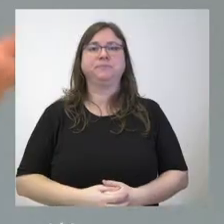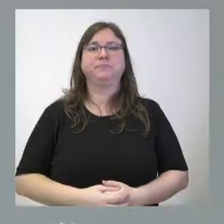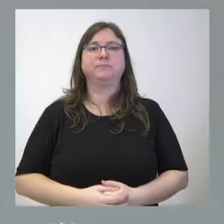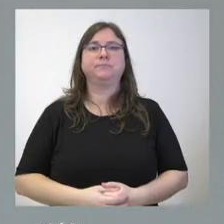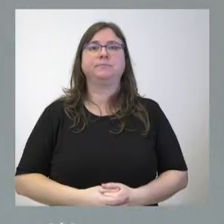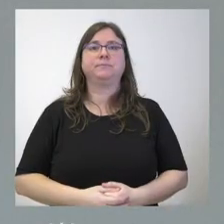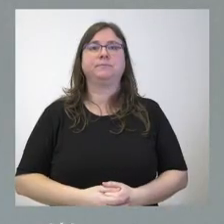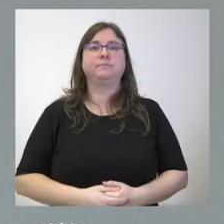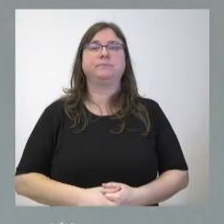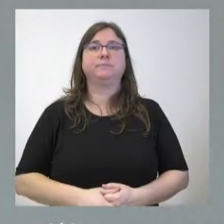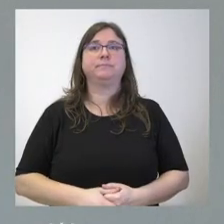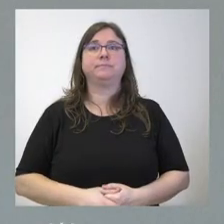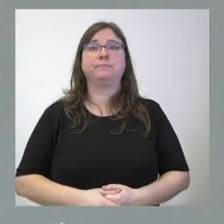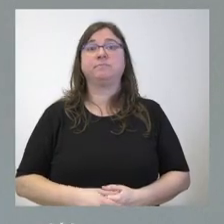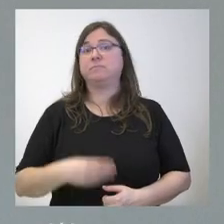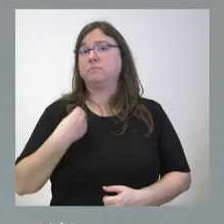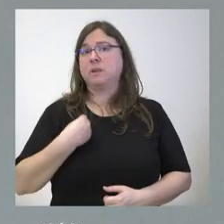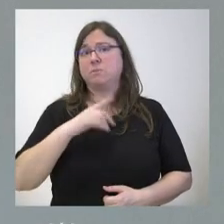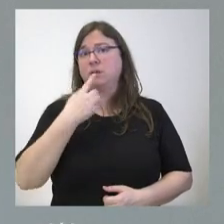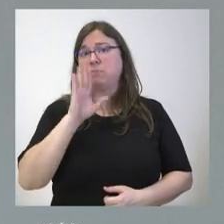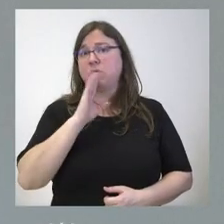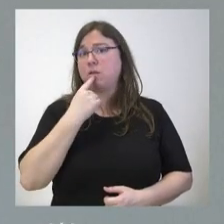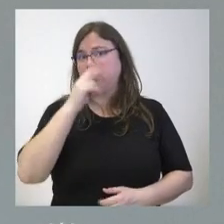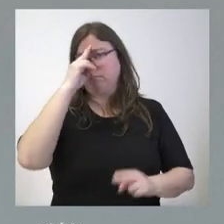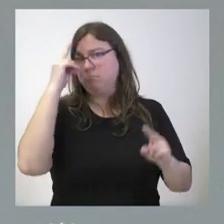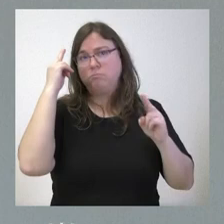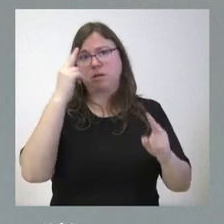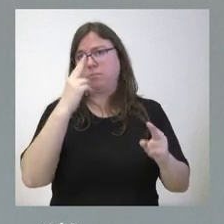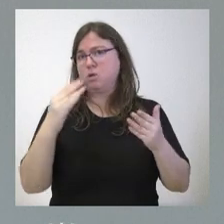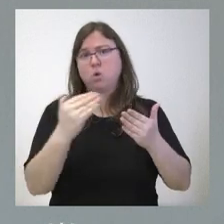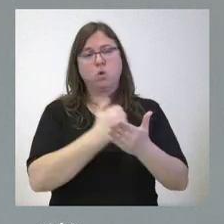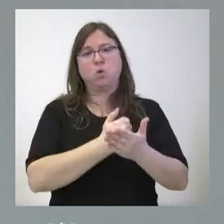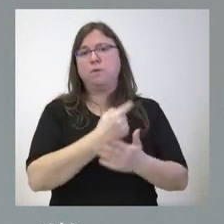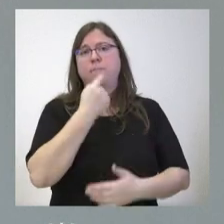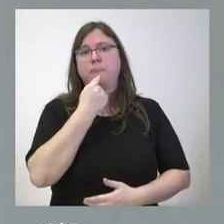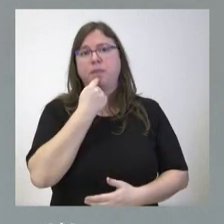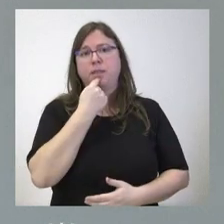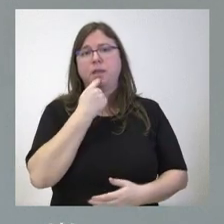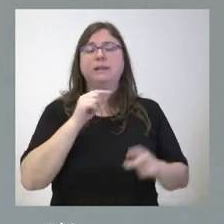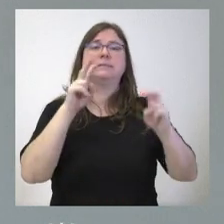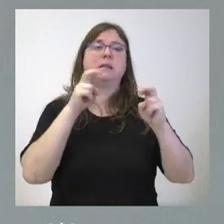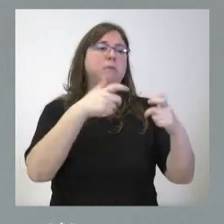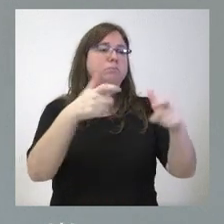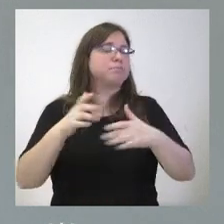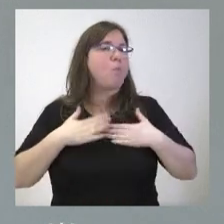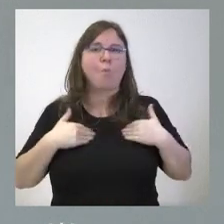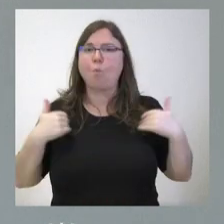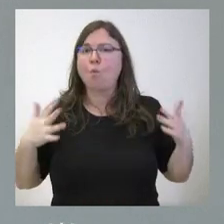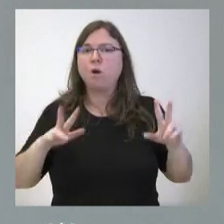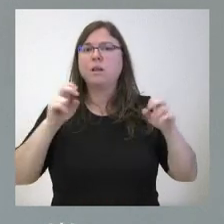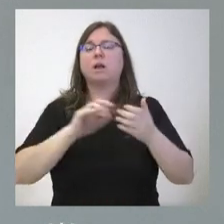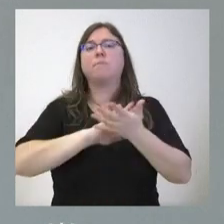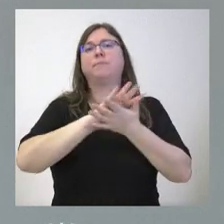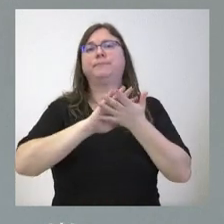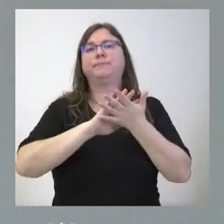pues como le digo nos lo respetamos cualquier manifestación de cualquiera de las partes que intervienen en